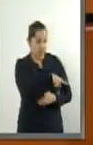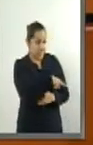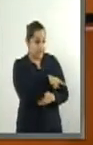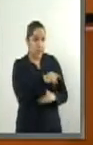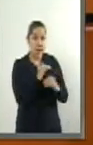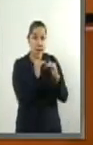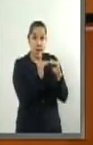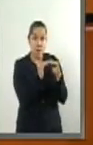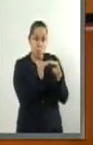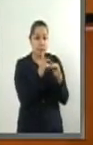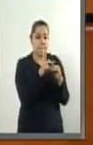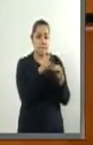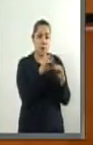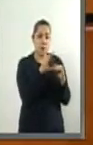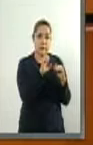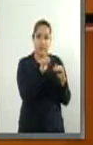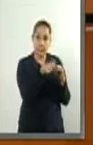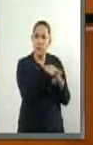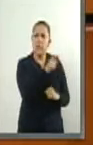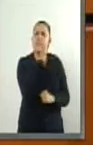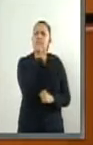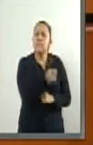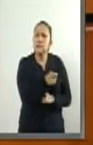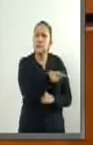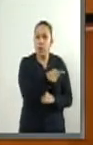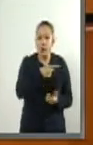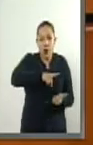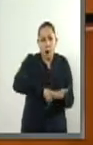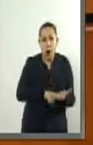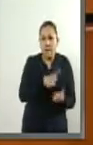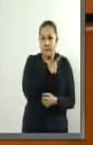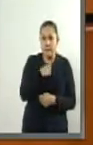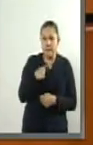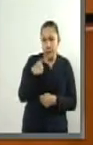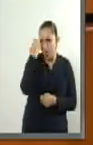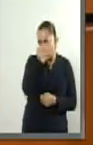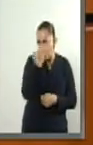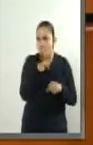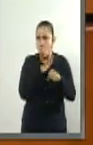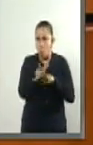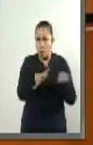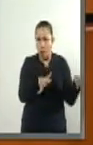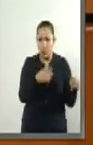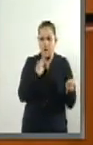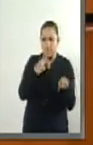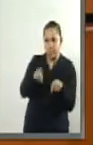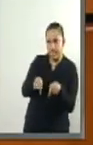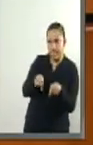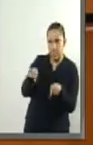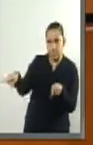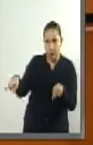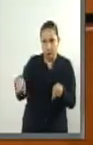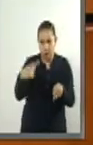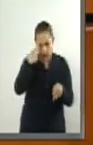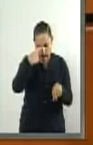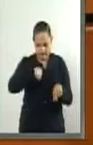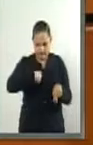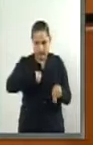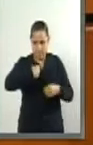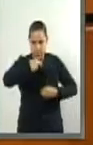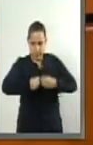refiere a desconocer las distintas posiciones que ocupan actor y demandado durante un litigio sino que